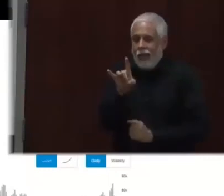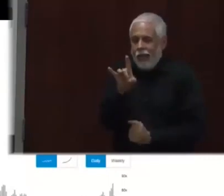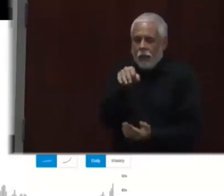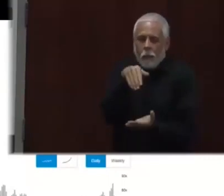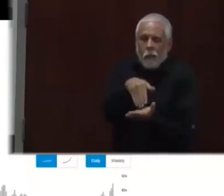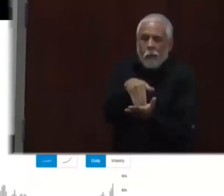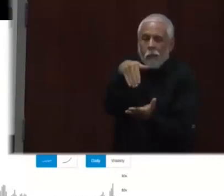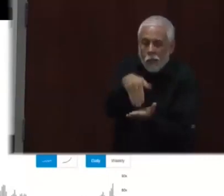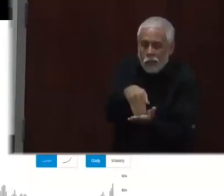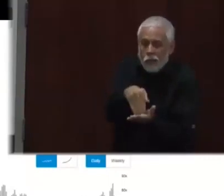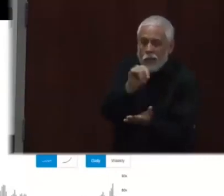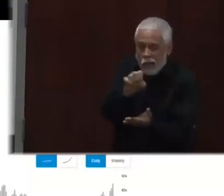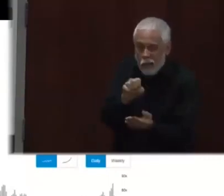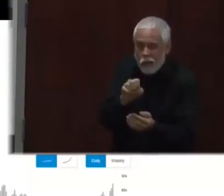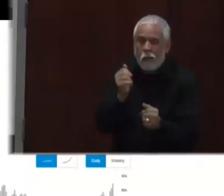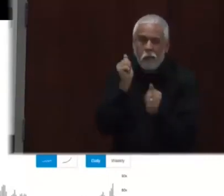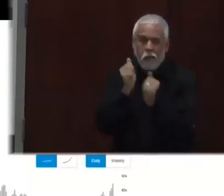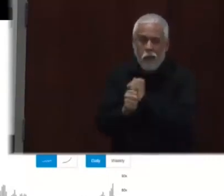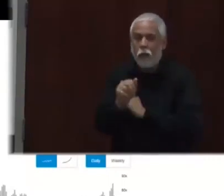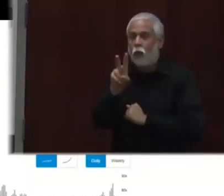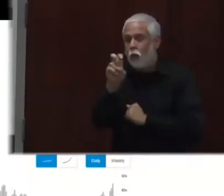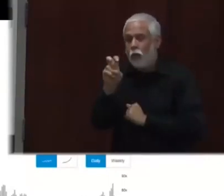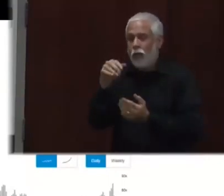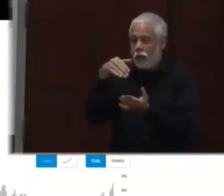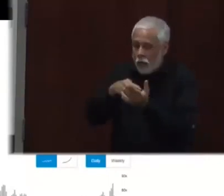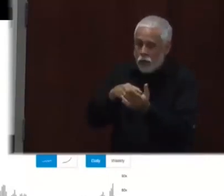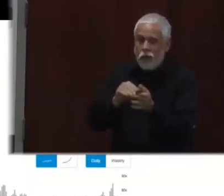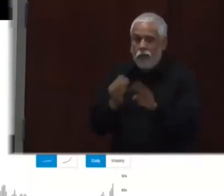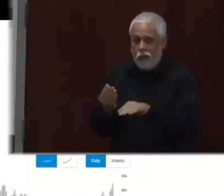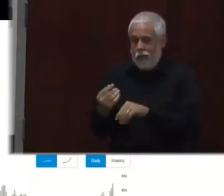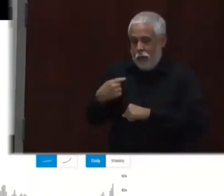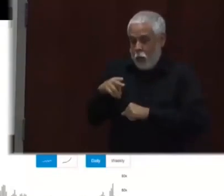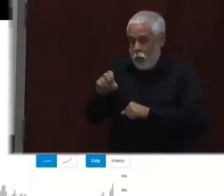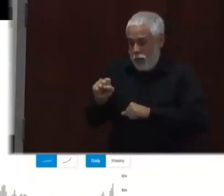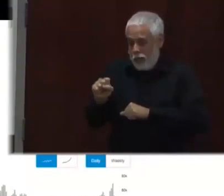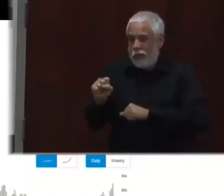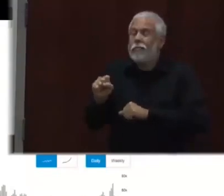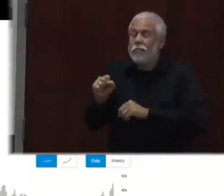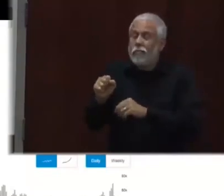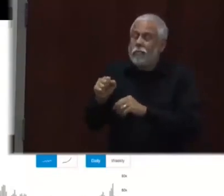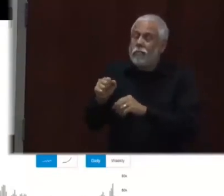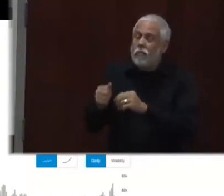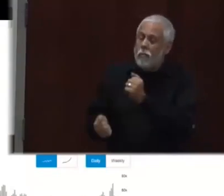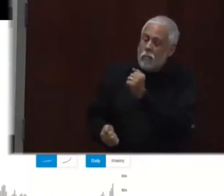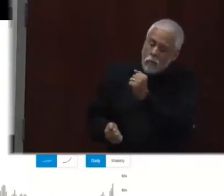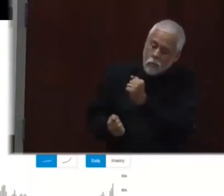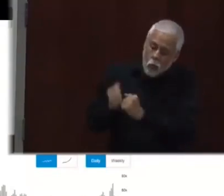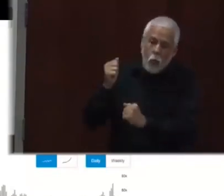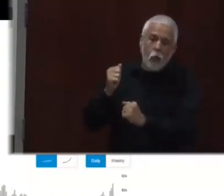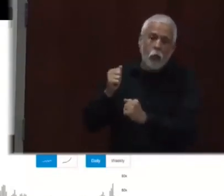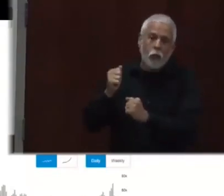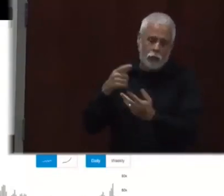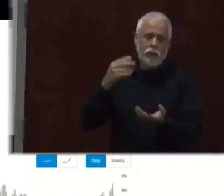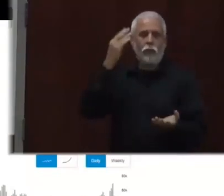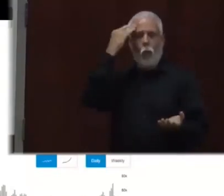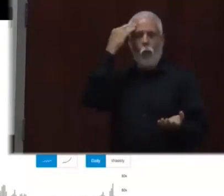viendo que es bastante proporcional en cuanto a nuestra población. En Mission, quiero proveer una actualización acerca de lo que